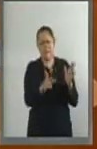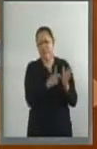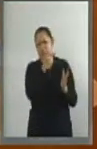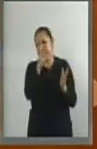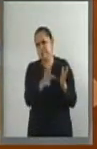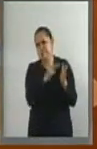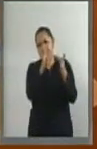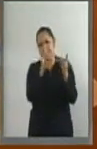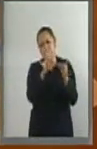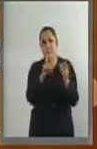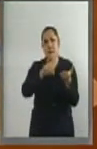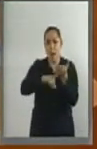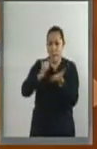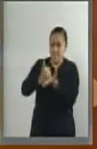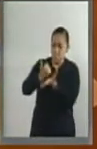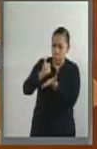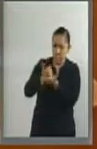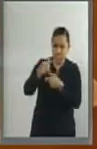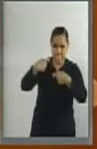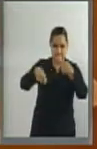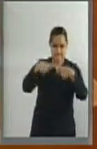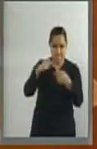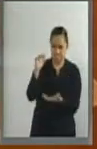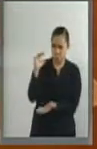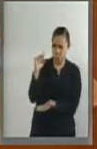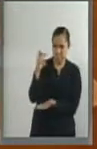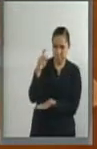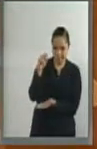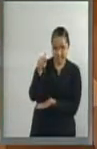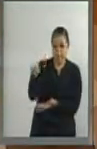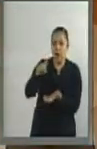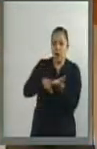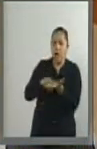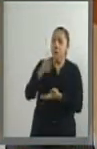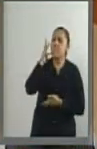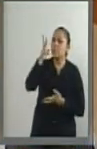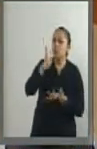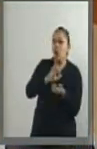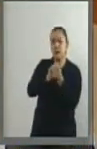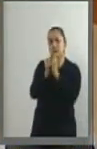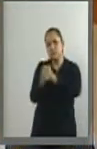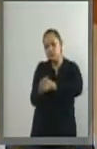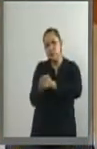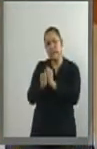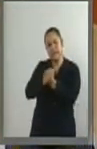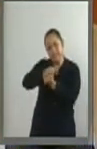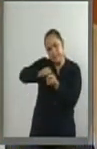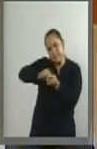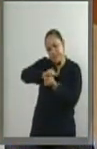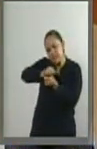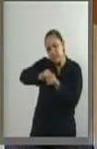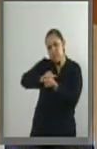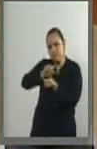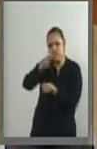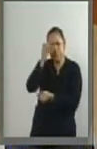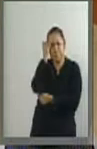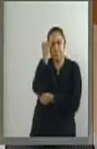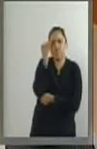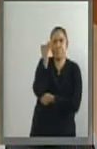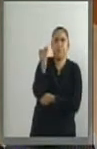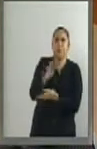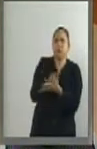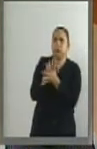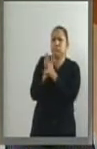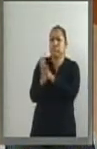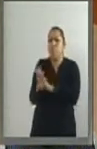tardar cientos de años en descomponerse, como muchos de los plásticos, pero nuestras pautas de consumo siguen siendo las